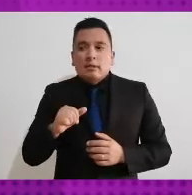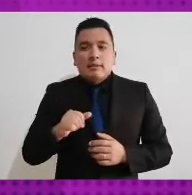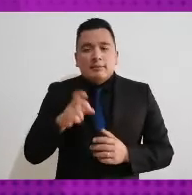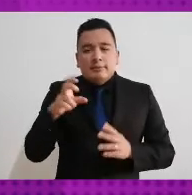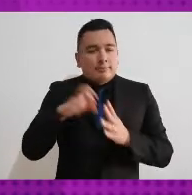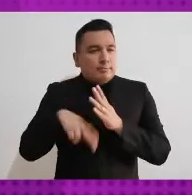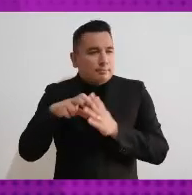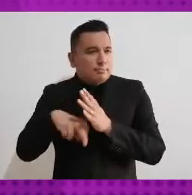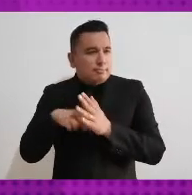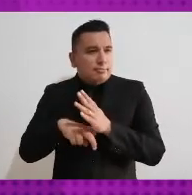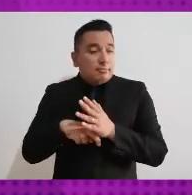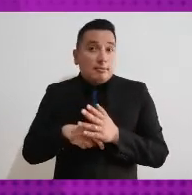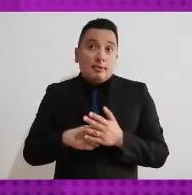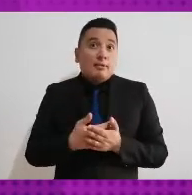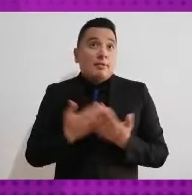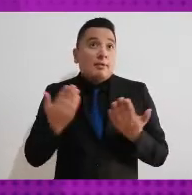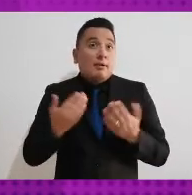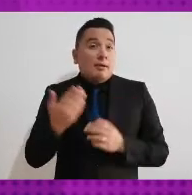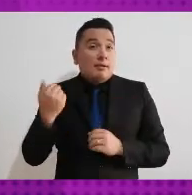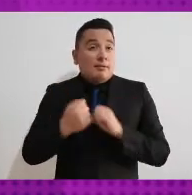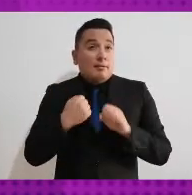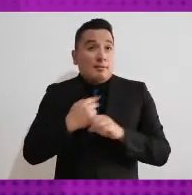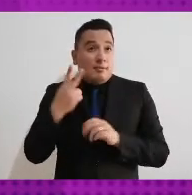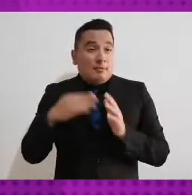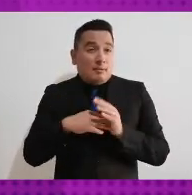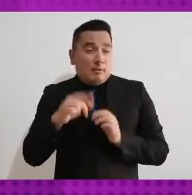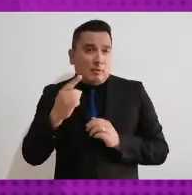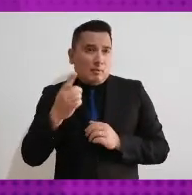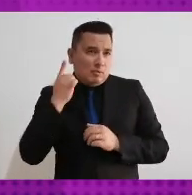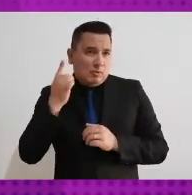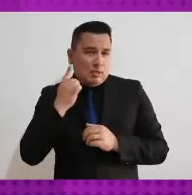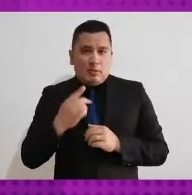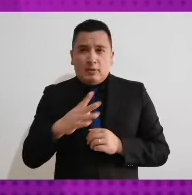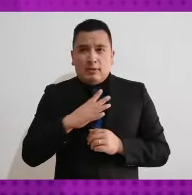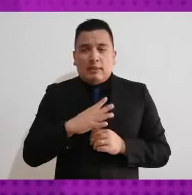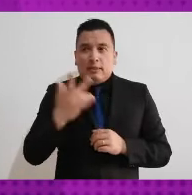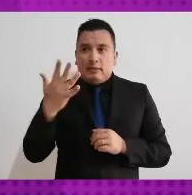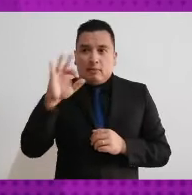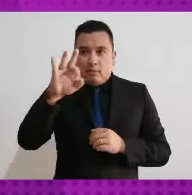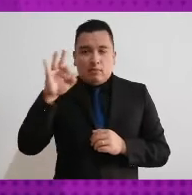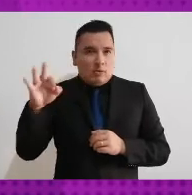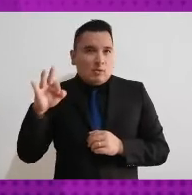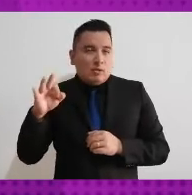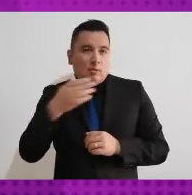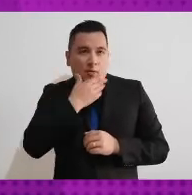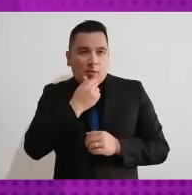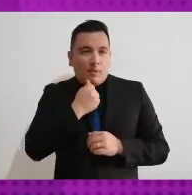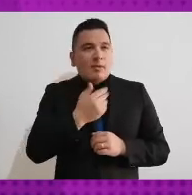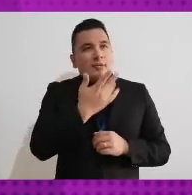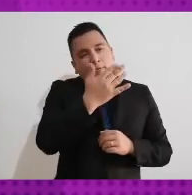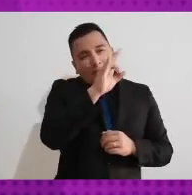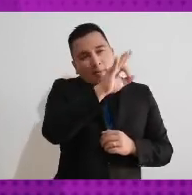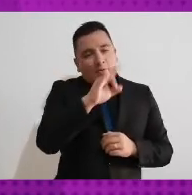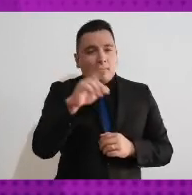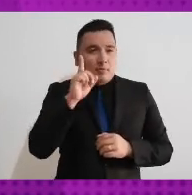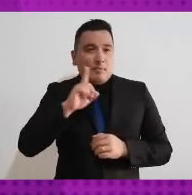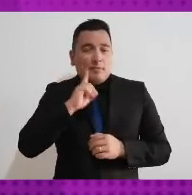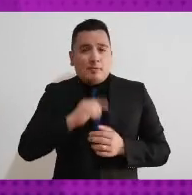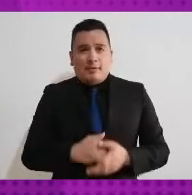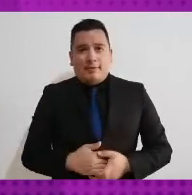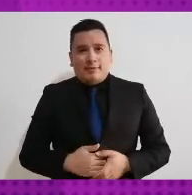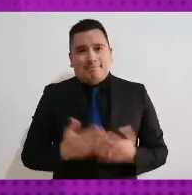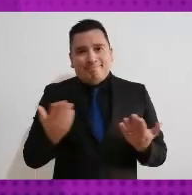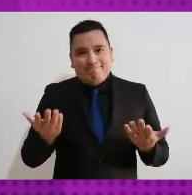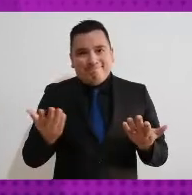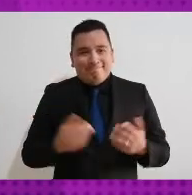exactamente paritaria, 50-50. Otro elemento fundamental que me parece importante destacar es que en